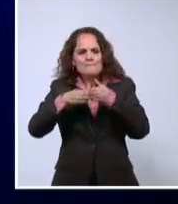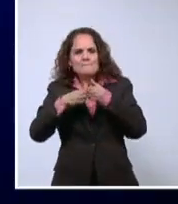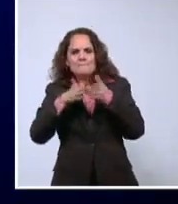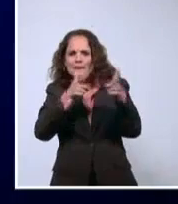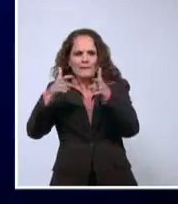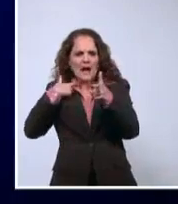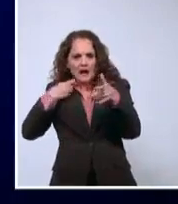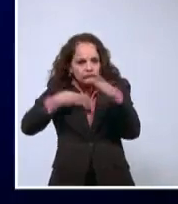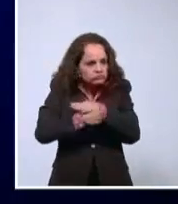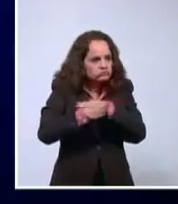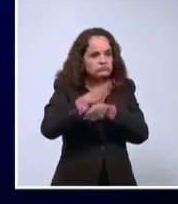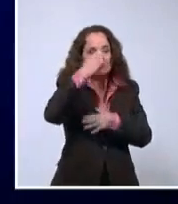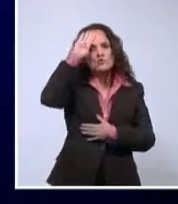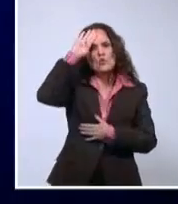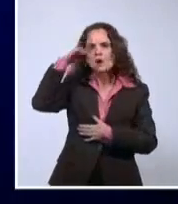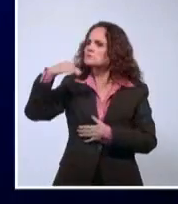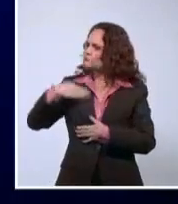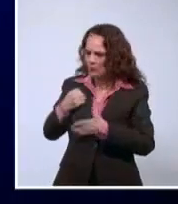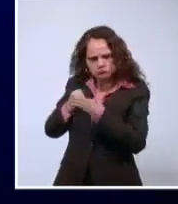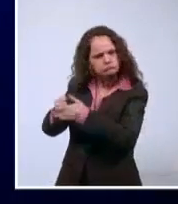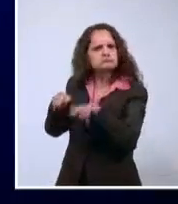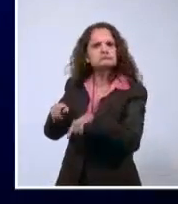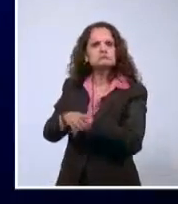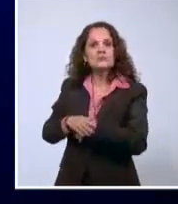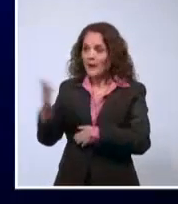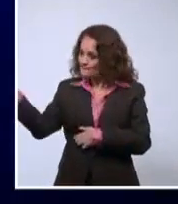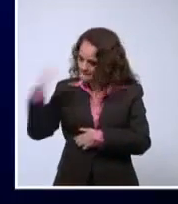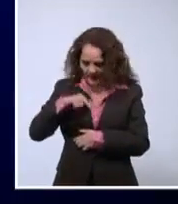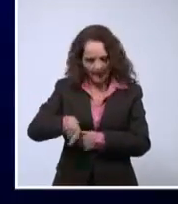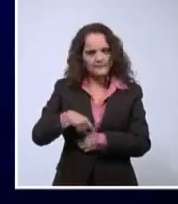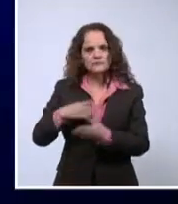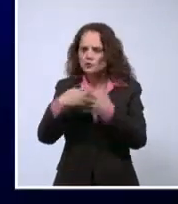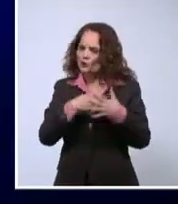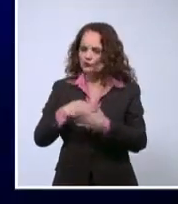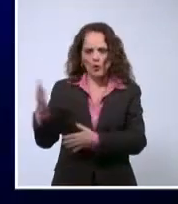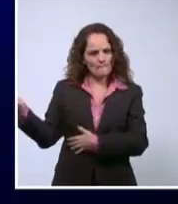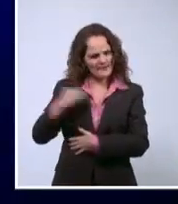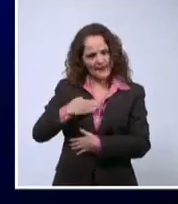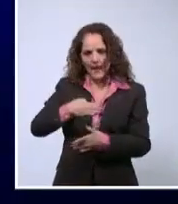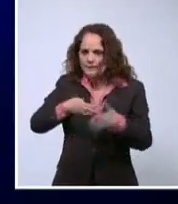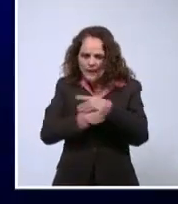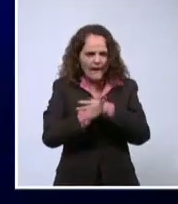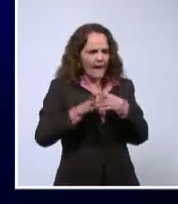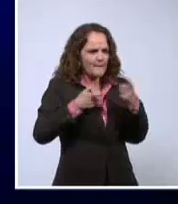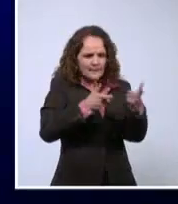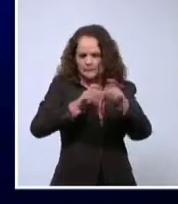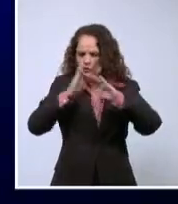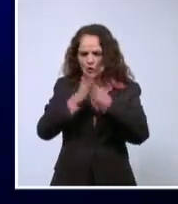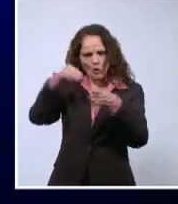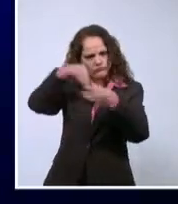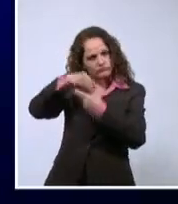A ser, voy a apoyar ahora mismo una invasión. Va a invadir Cuba, vengan para acá. Dale. Vengan. Vengan.